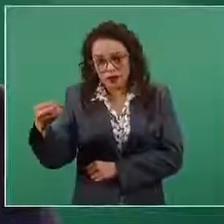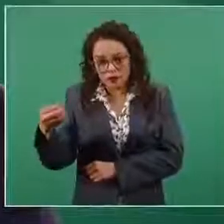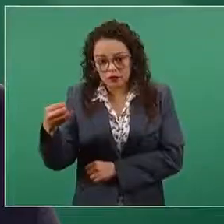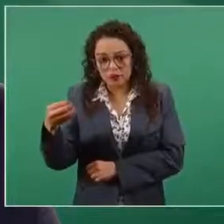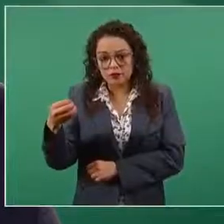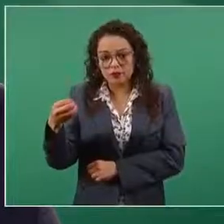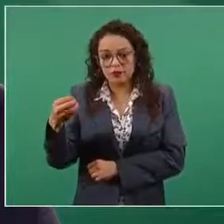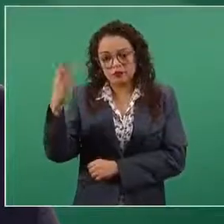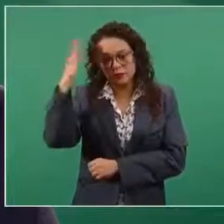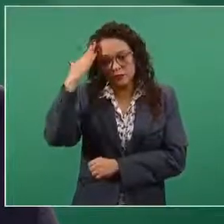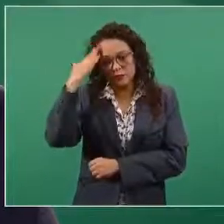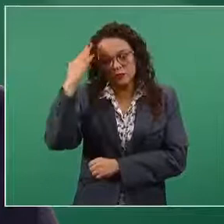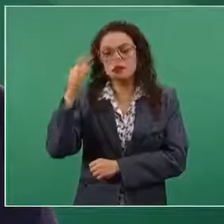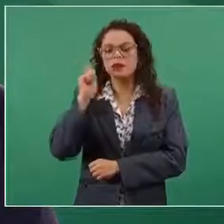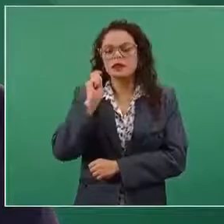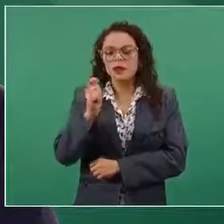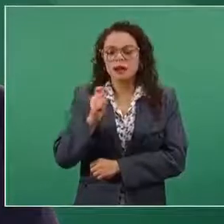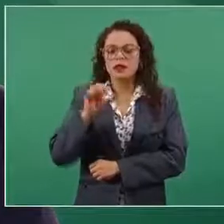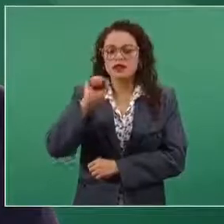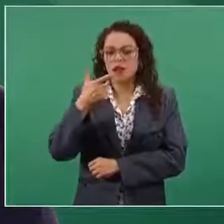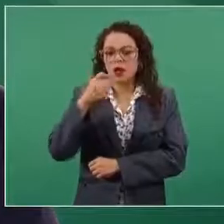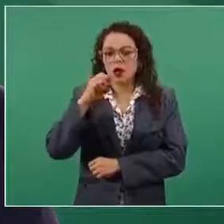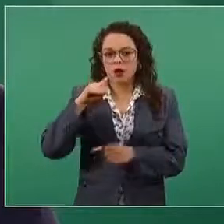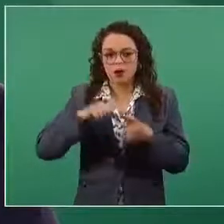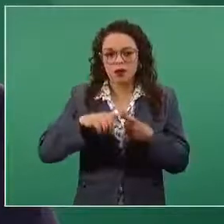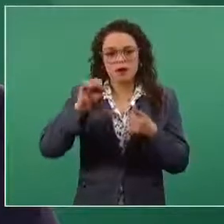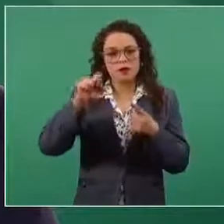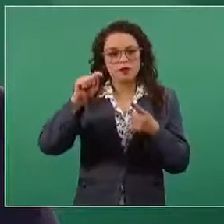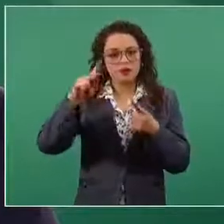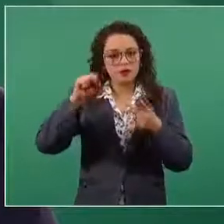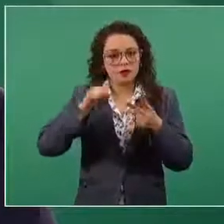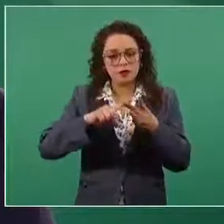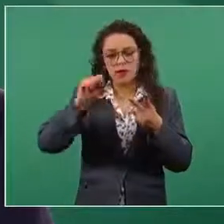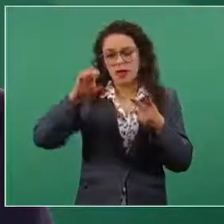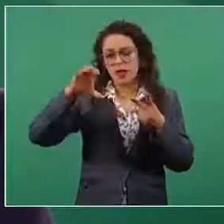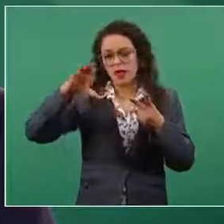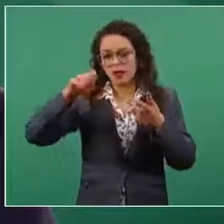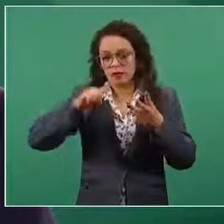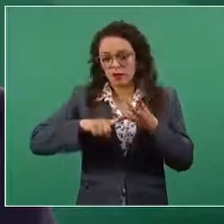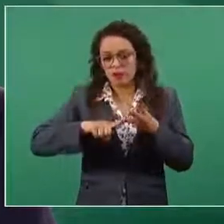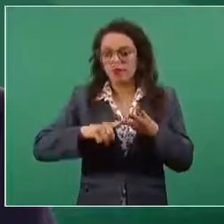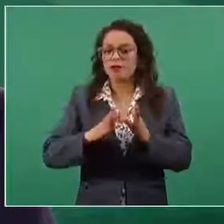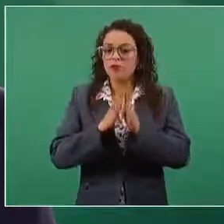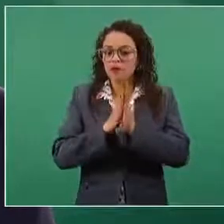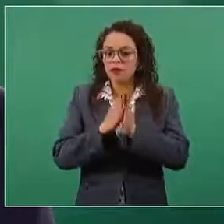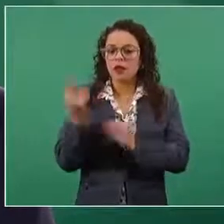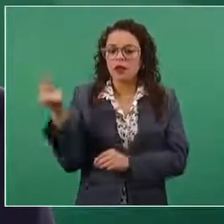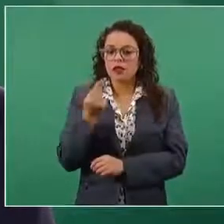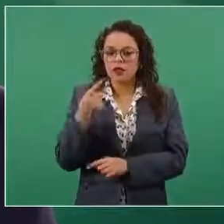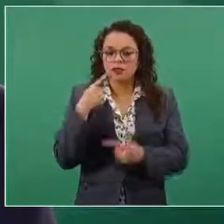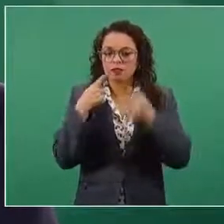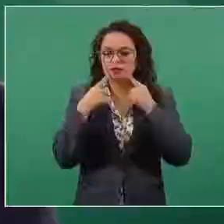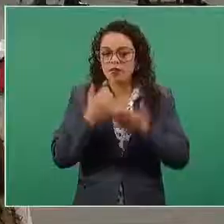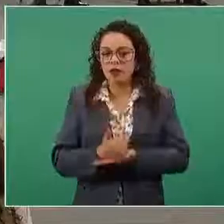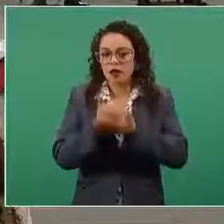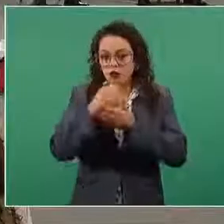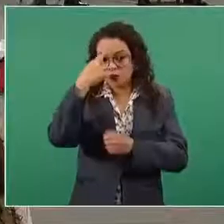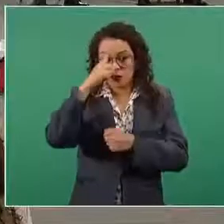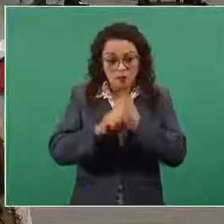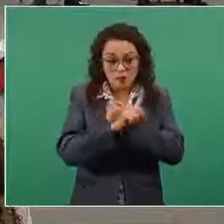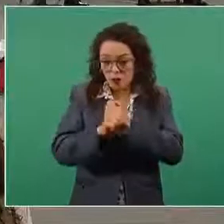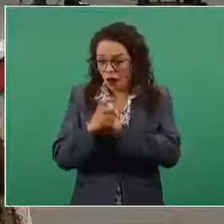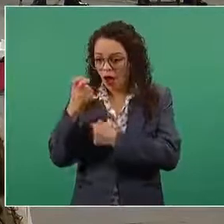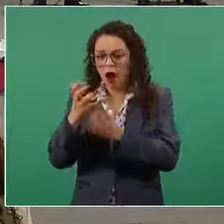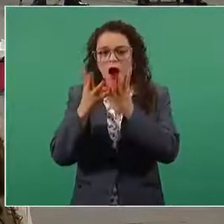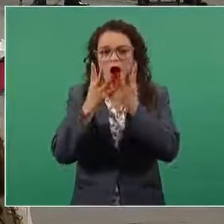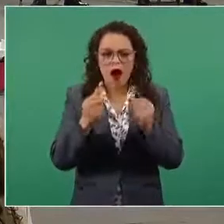Gobernación, de Trabajo y de Economía encargarse de la conciliación del conflicto. Durante ese